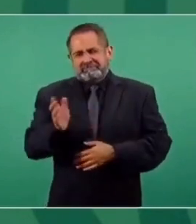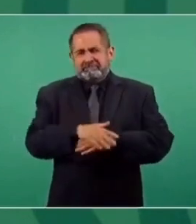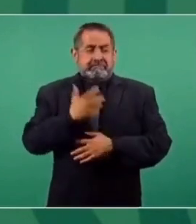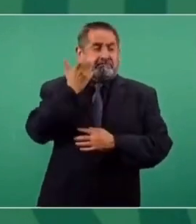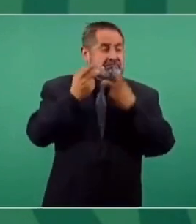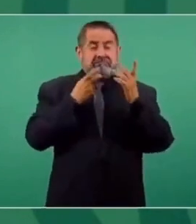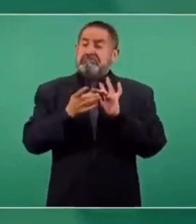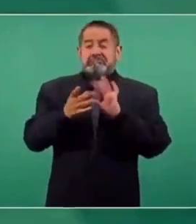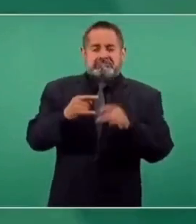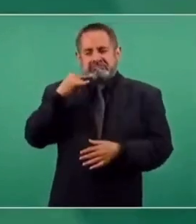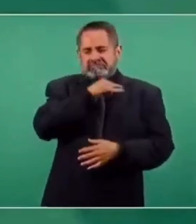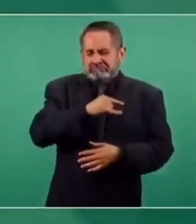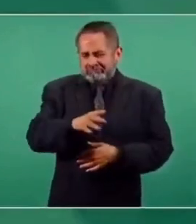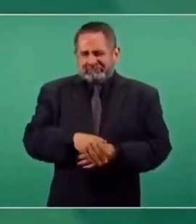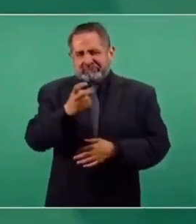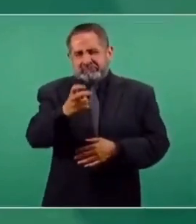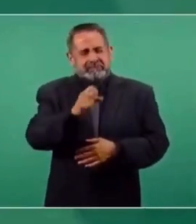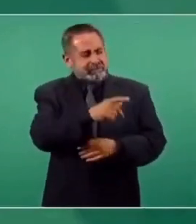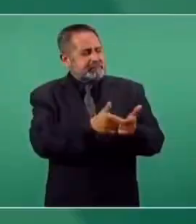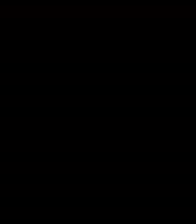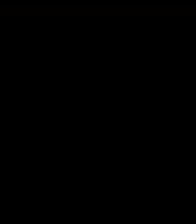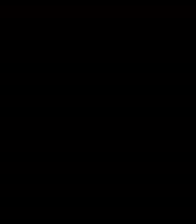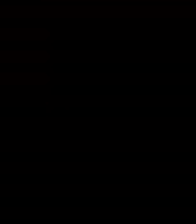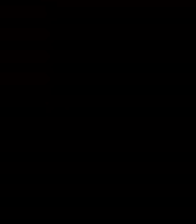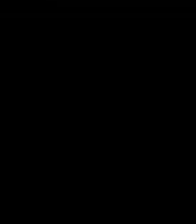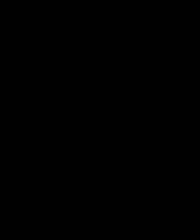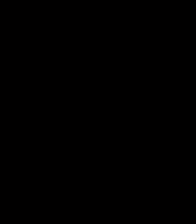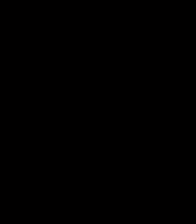demagógico, hipócrita. Eso tiene que ver con el conservadurismo.